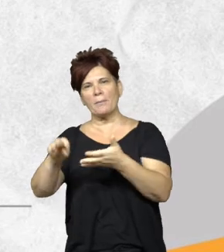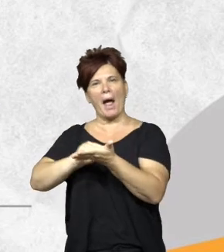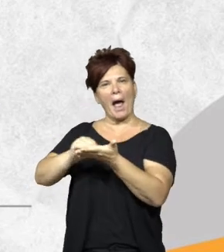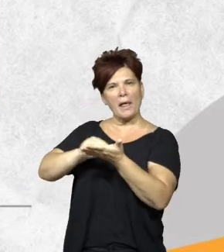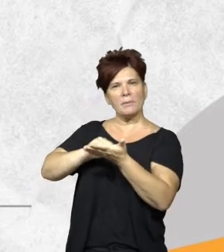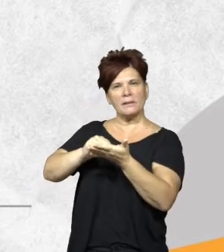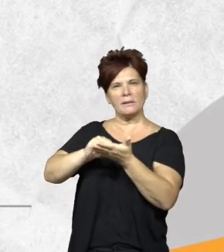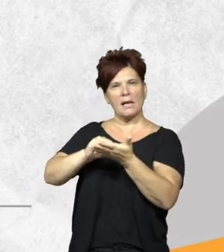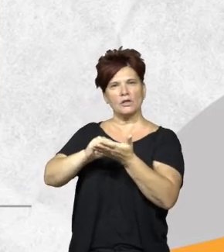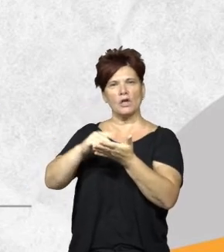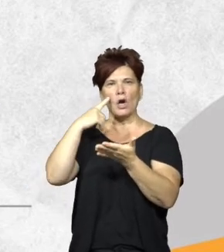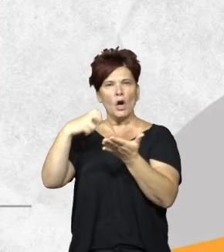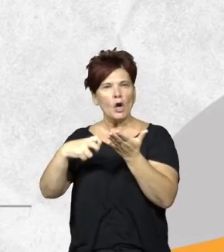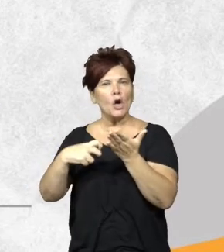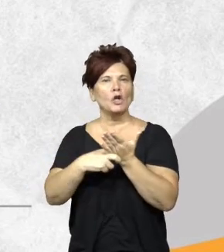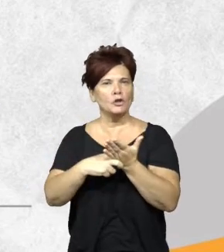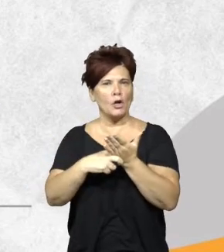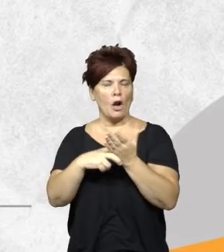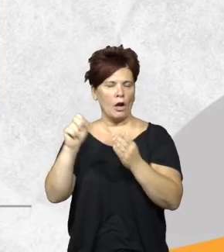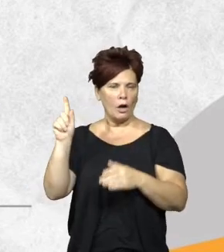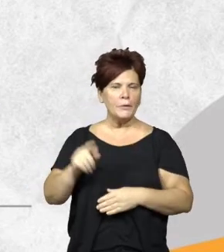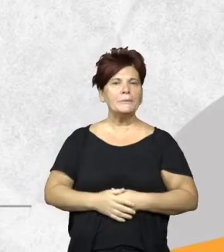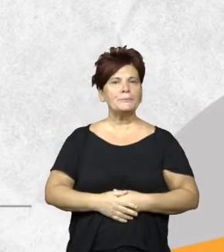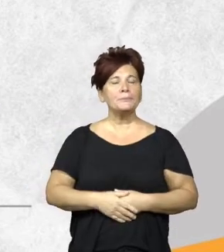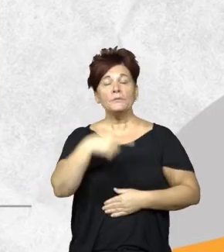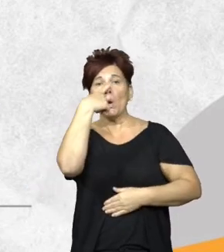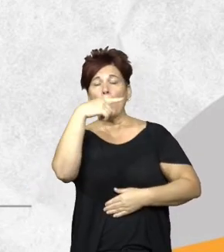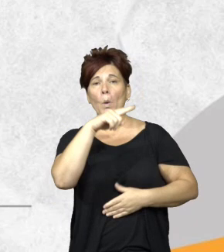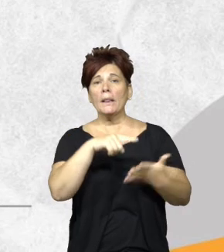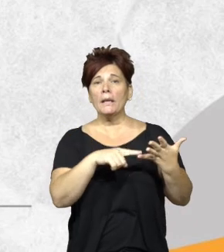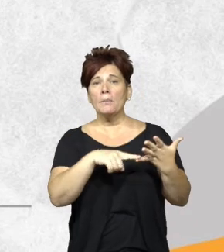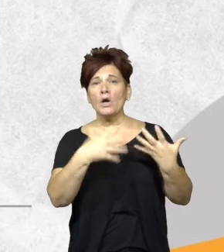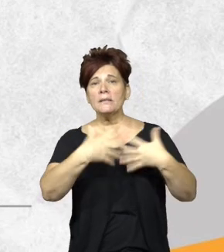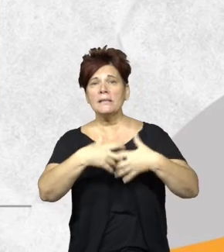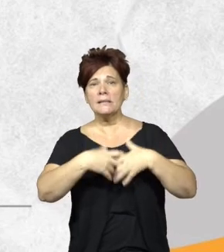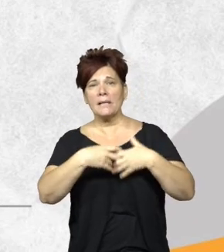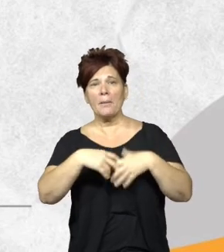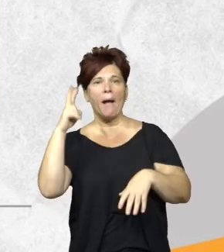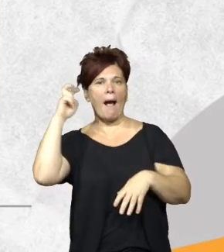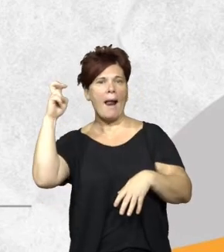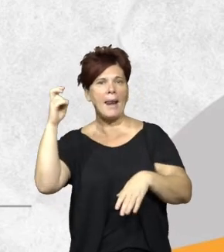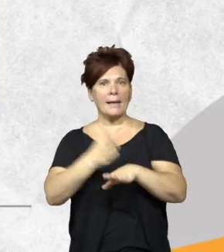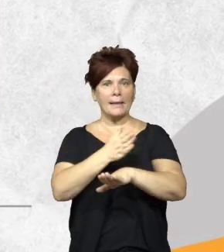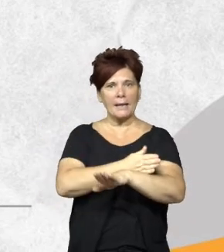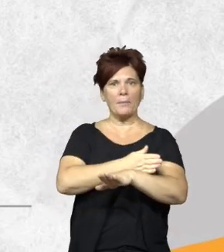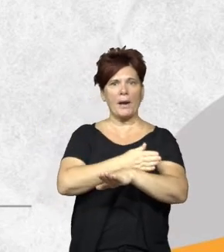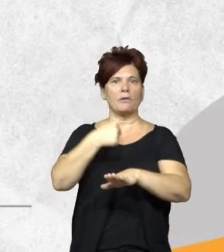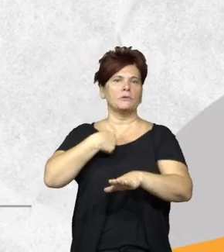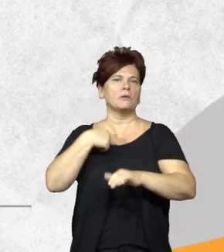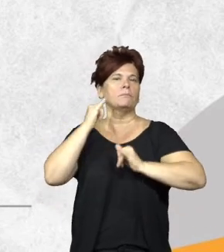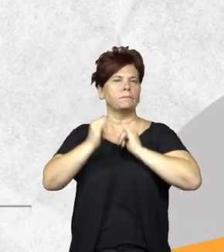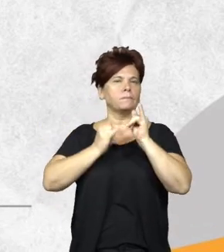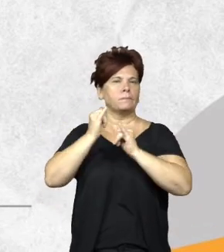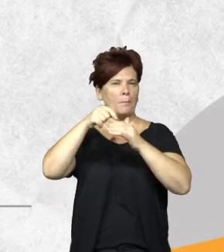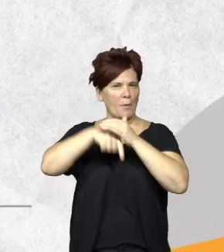control y verificación forestal que es el SAVEFOR y por último el sistema de alerta temprana de deforestación que es el que voy a entrar un poquito más